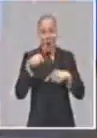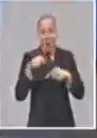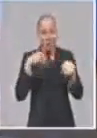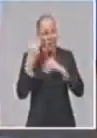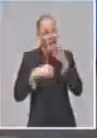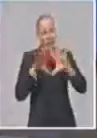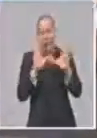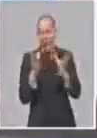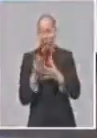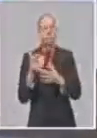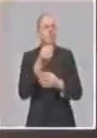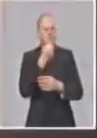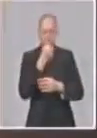en su implementación. No hay un